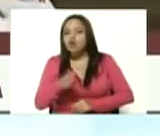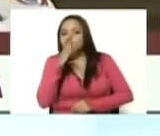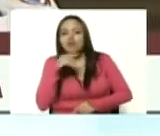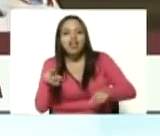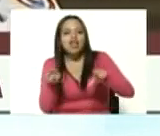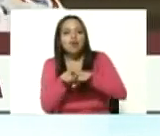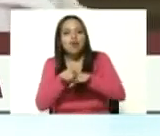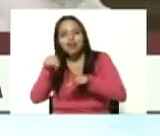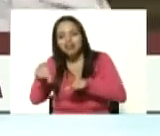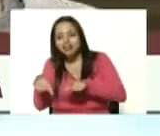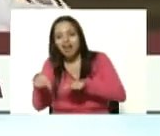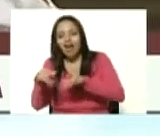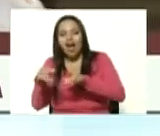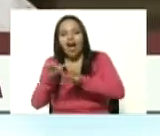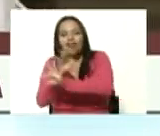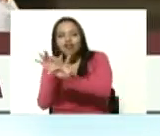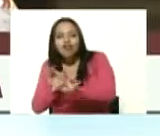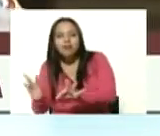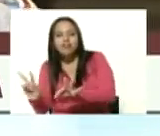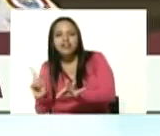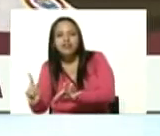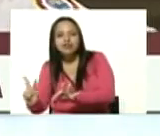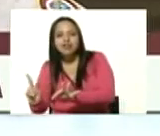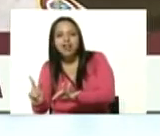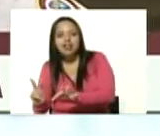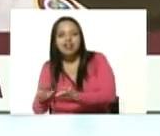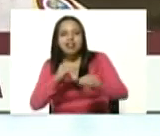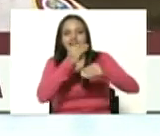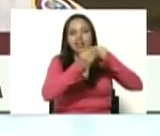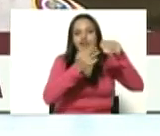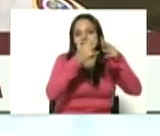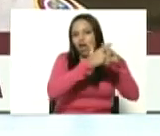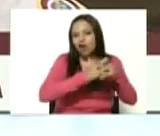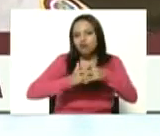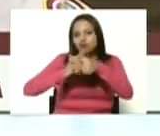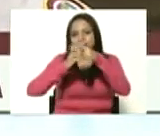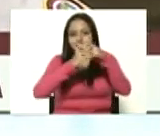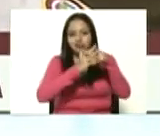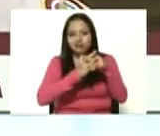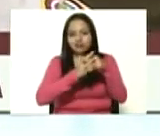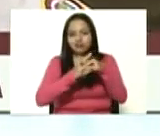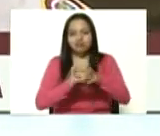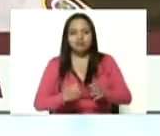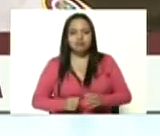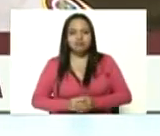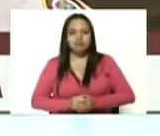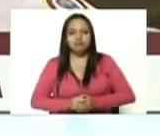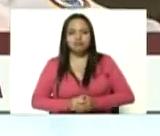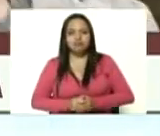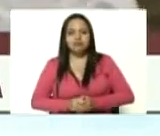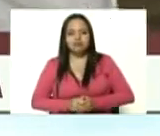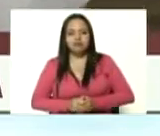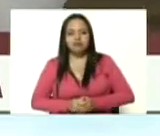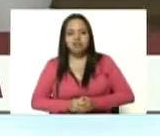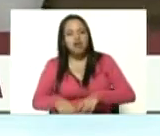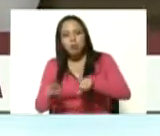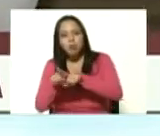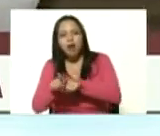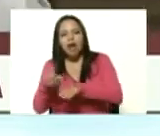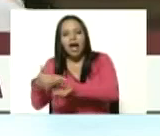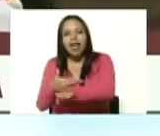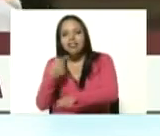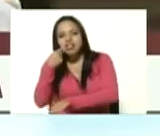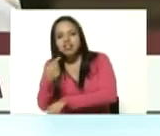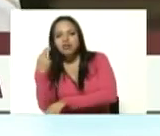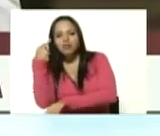comparable la materia con el espíritu dice el libertador Simón Bolívar en Carupano Dios concede la victoria